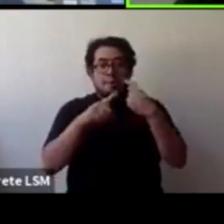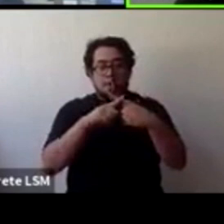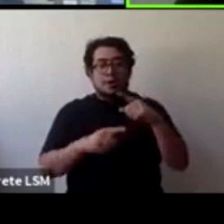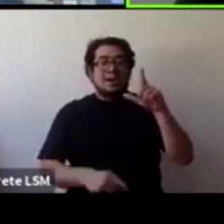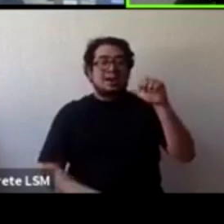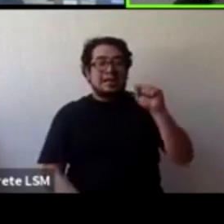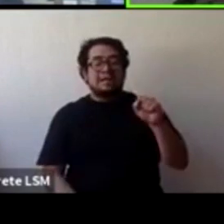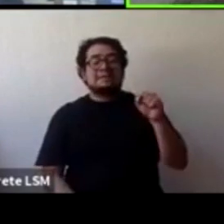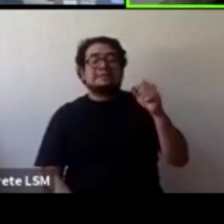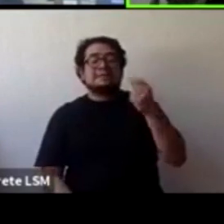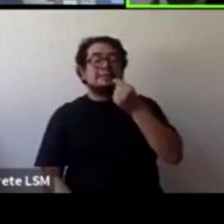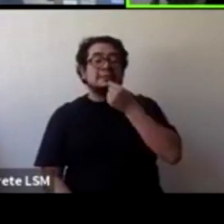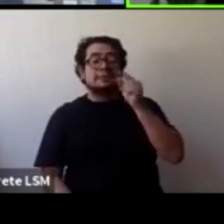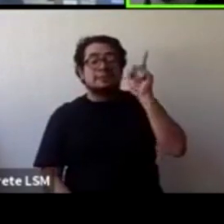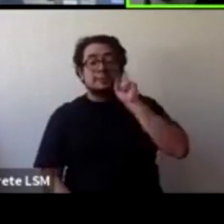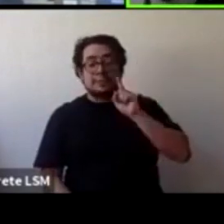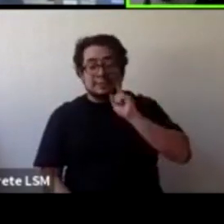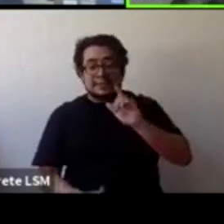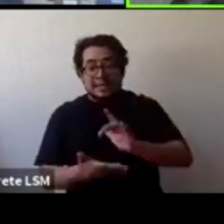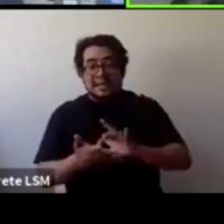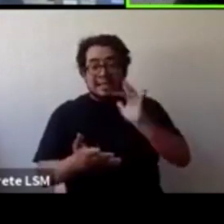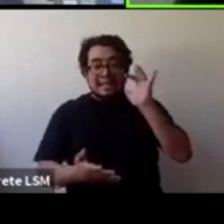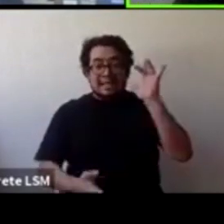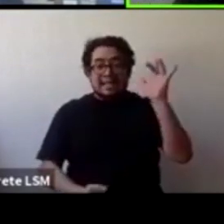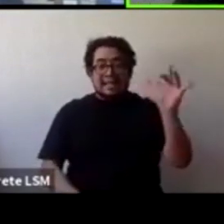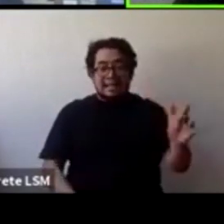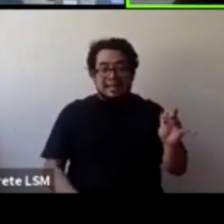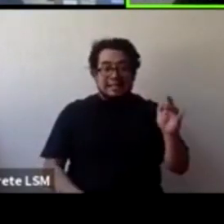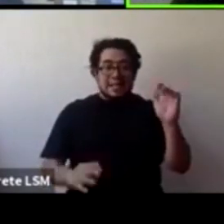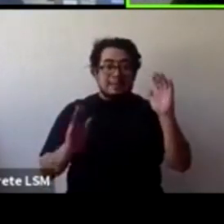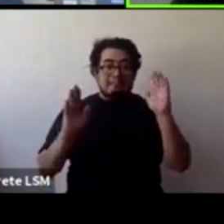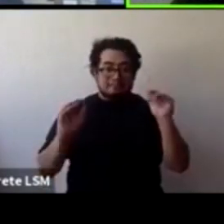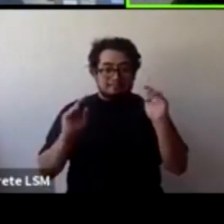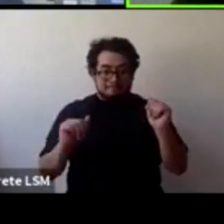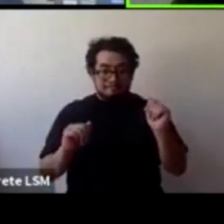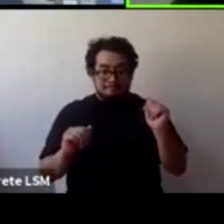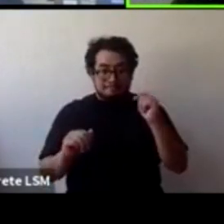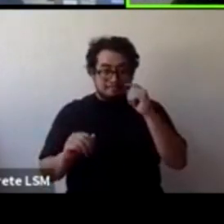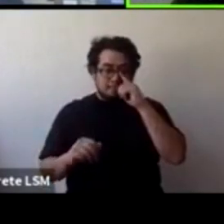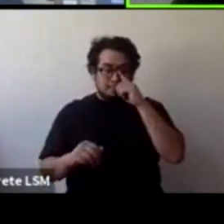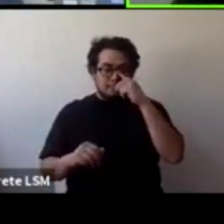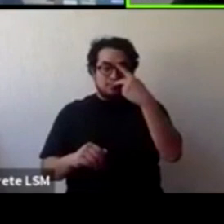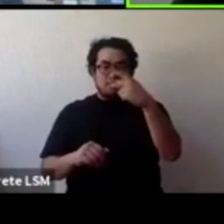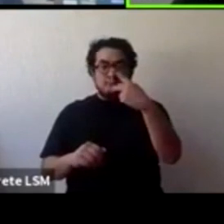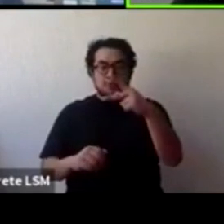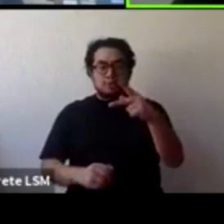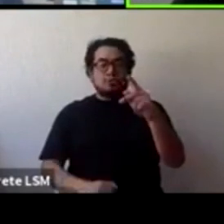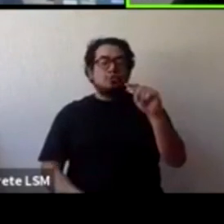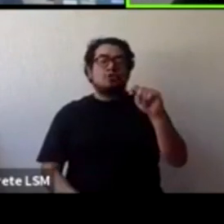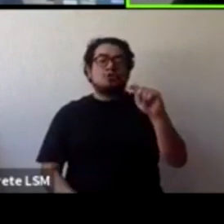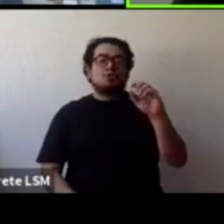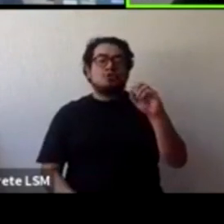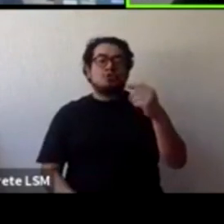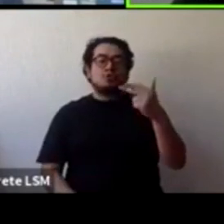acompañarnos Daniela y bueno pues que sirva por supuesto como conclusión tus redes las redes de Together for Girls ¿cuáles son?